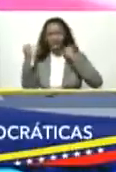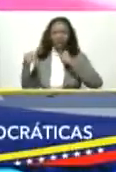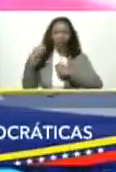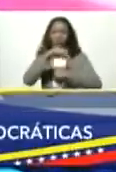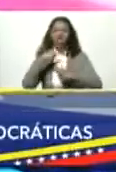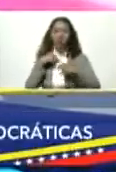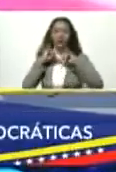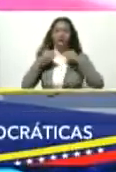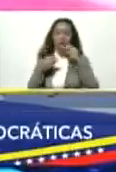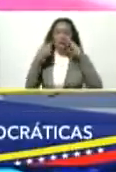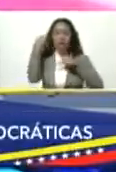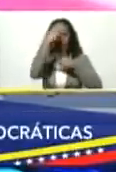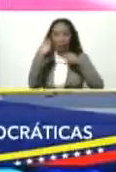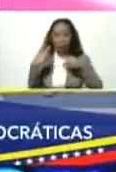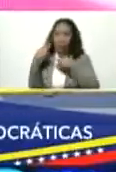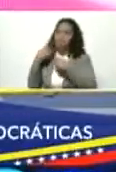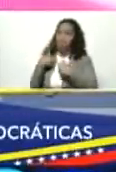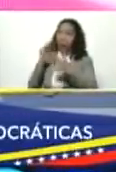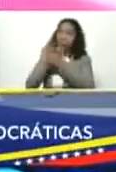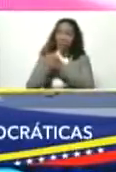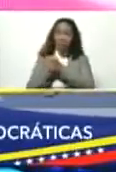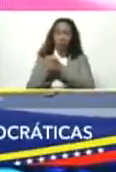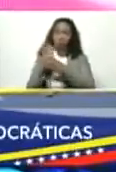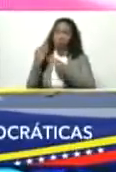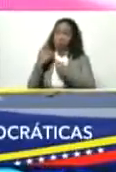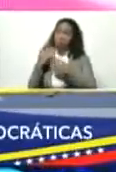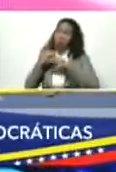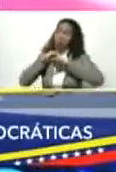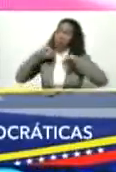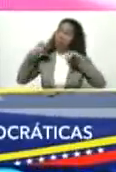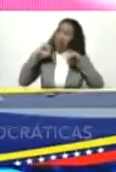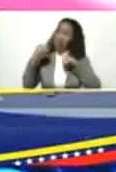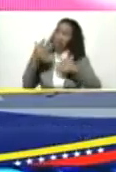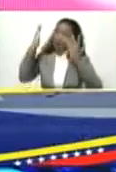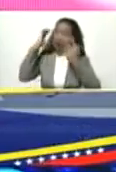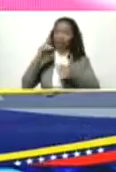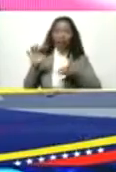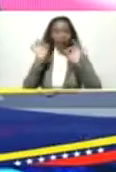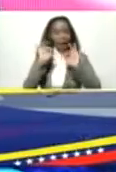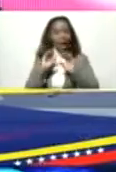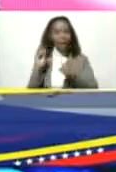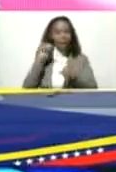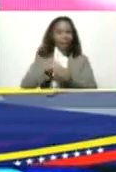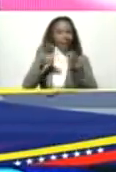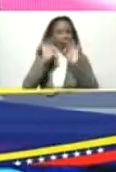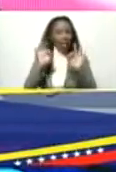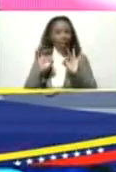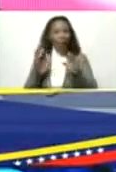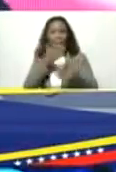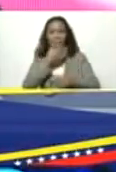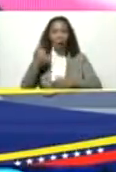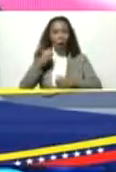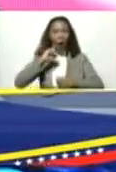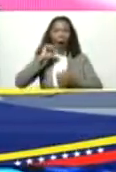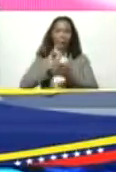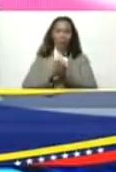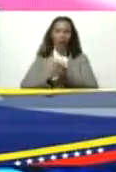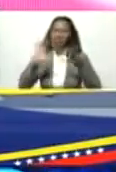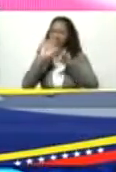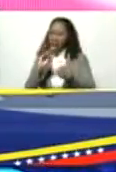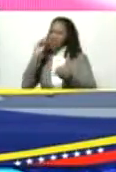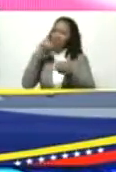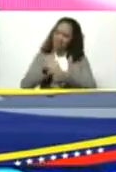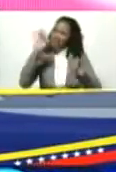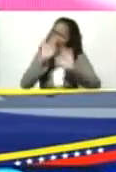cansado yo le miraba la cara a mis amigos como que se para no vale nadie se metía y mis mejores amigos decían que nadie se